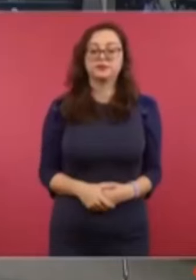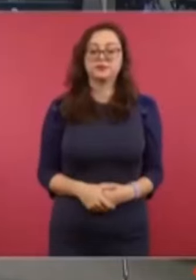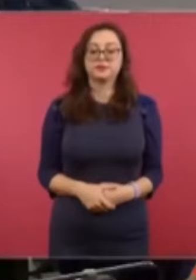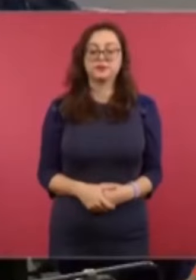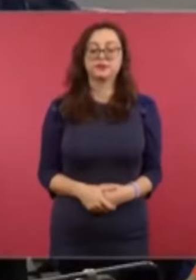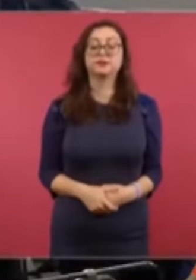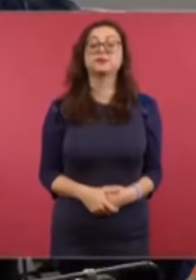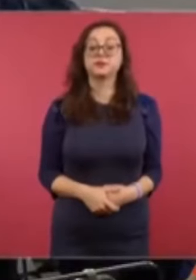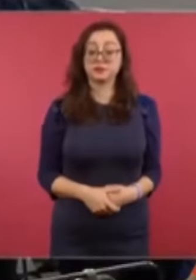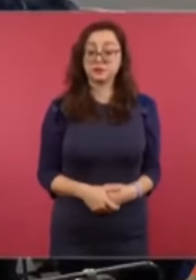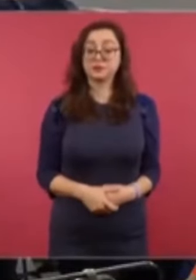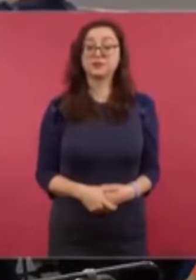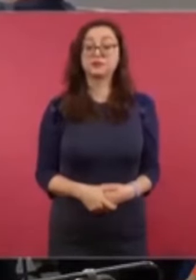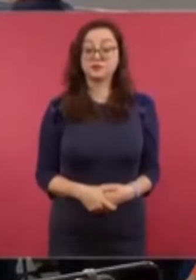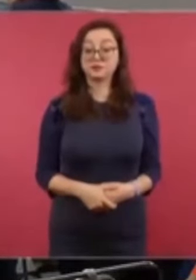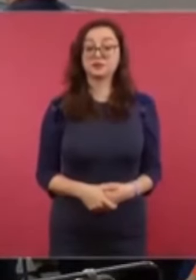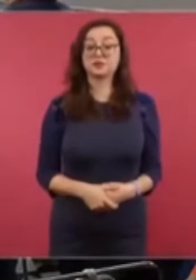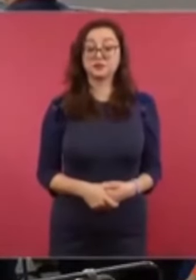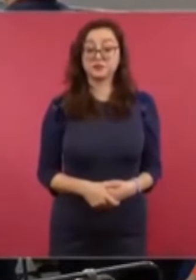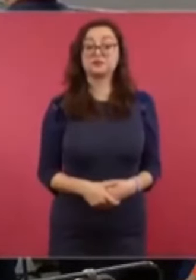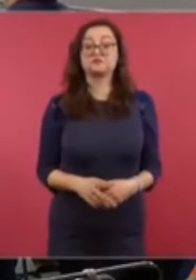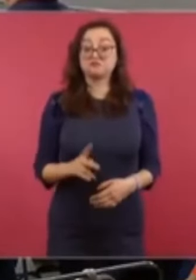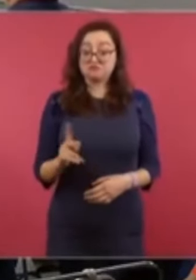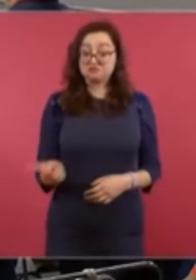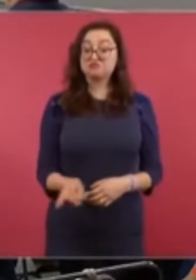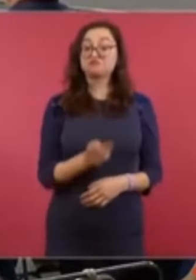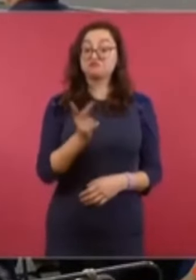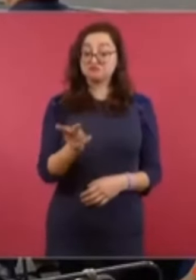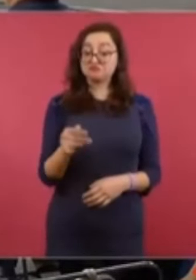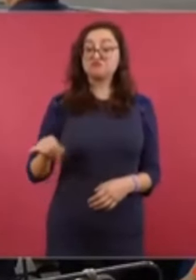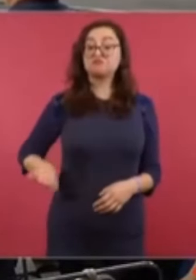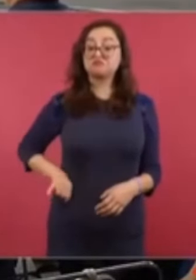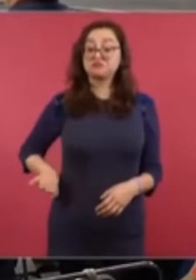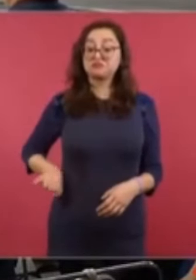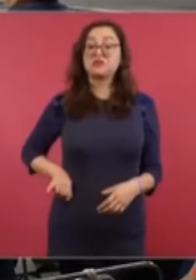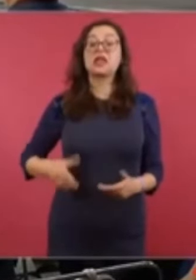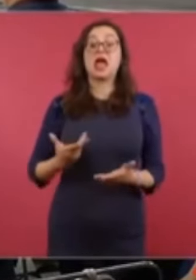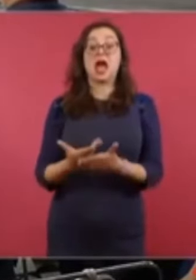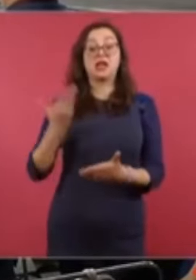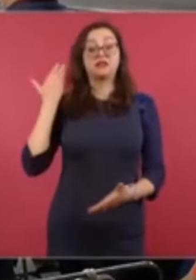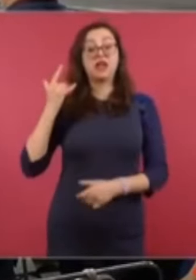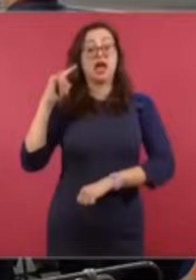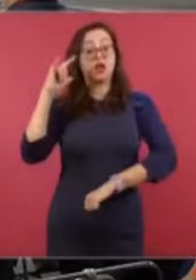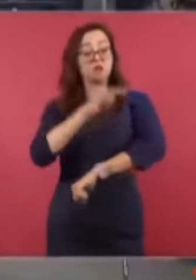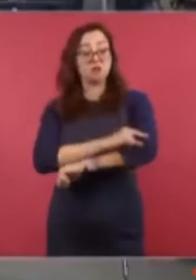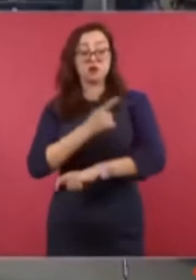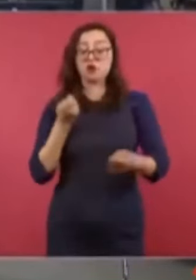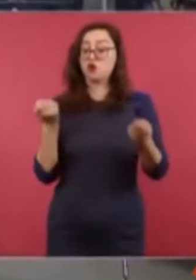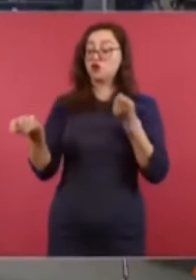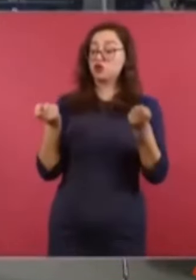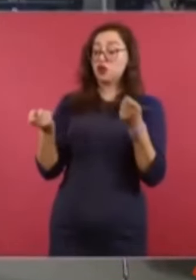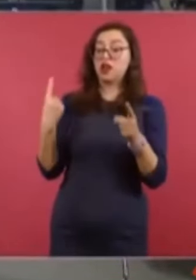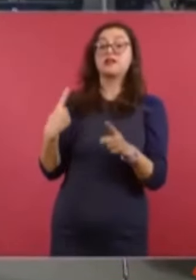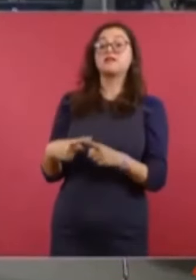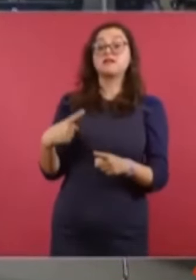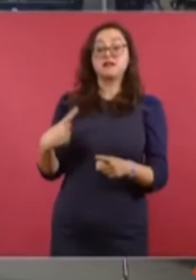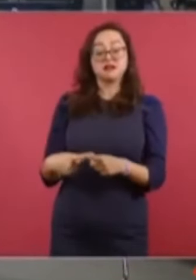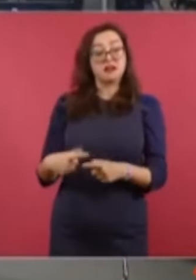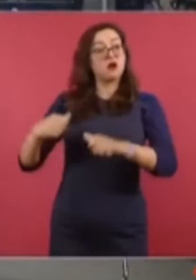Muy buena la pregunta, quien mandaba, había un desorden